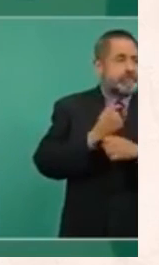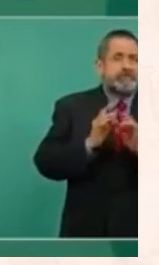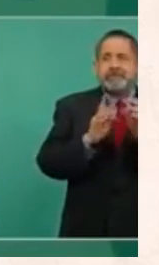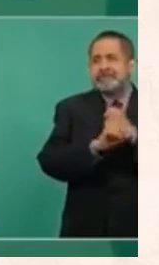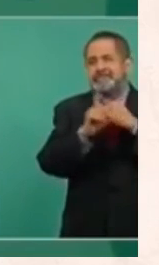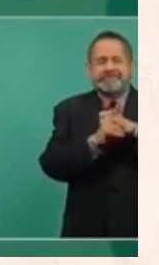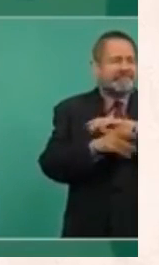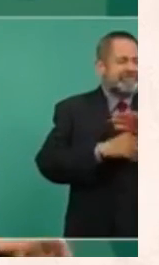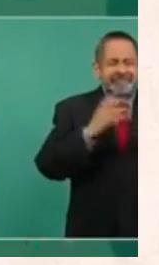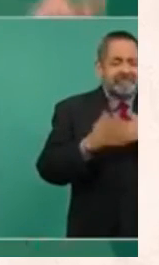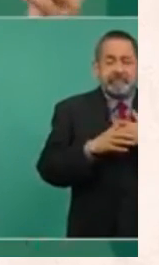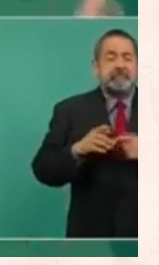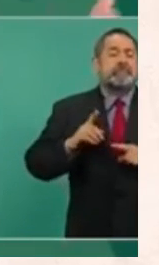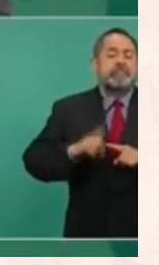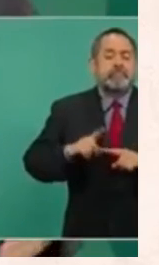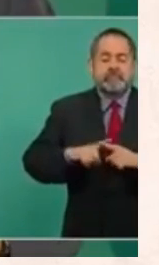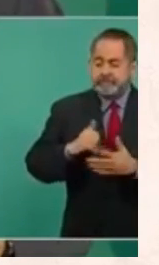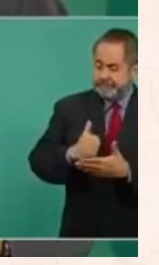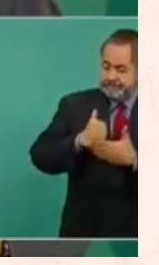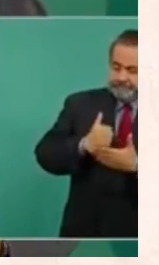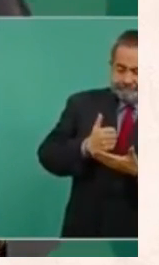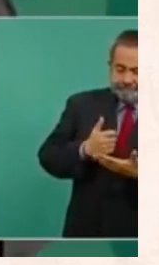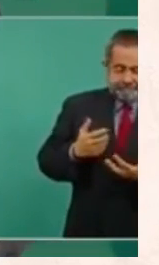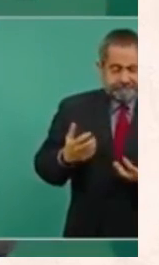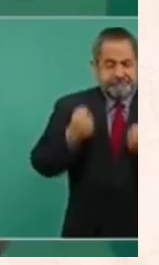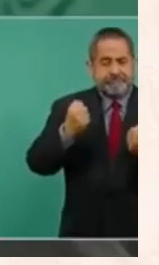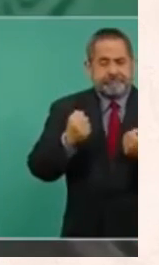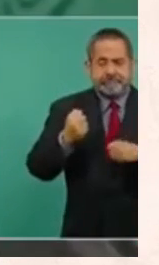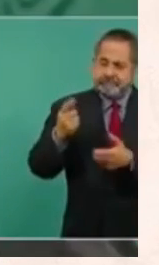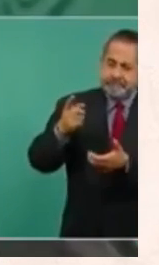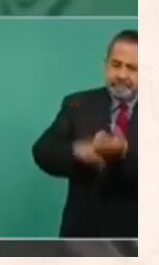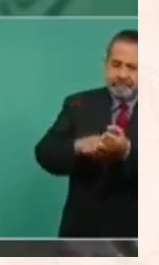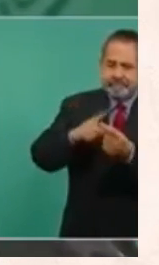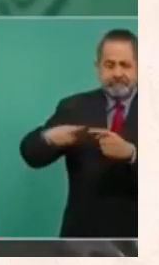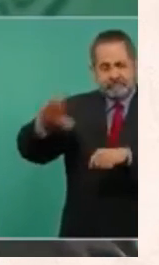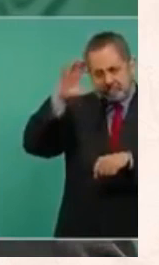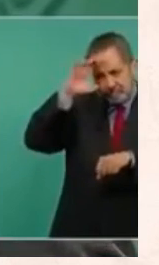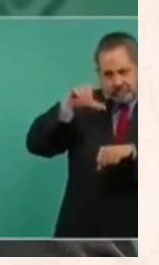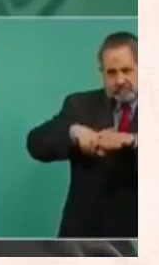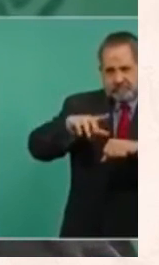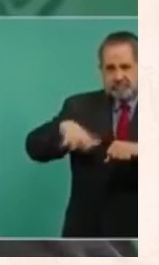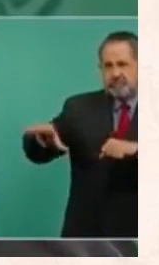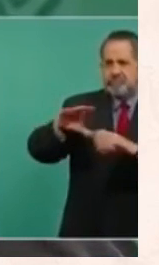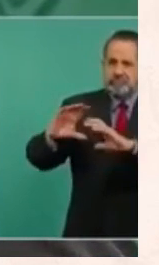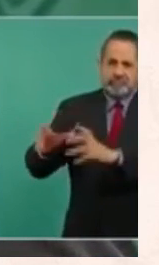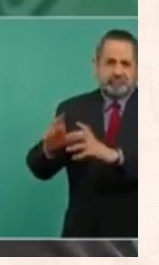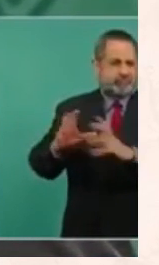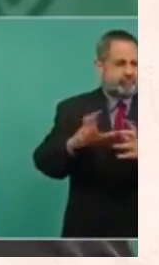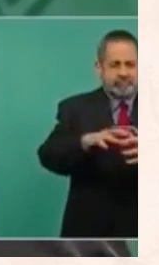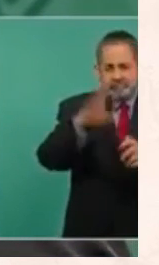ha sido la cultura o las culturas